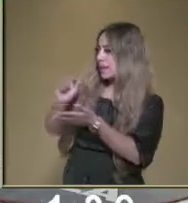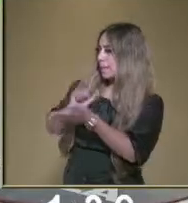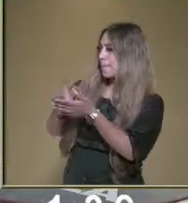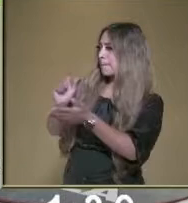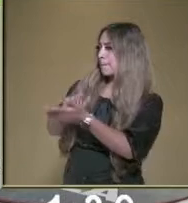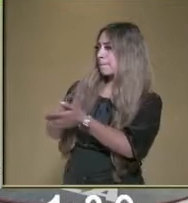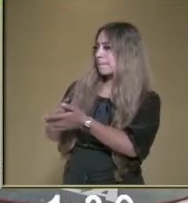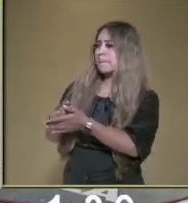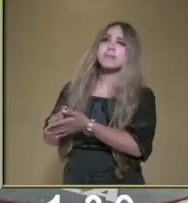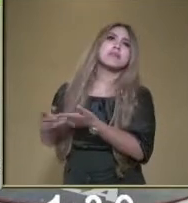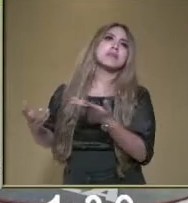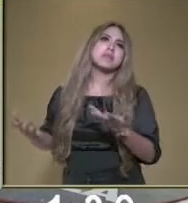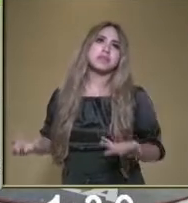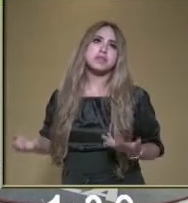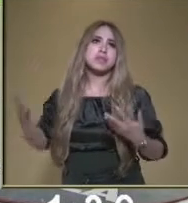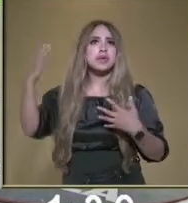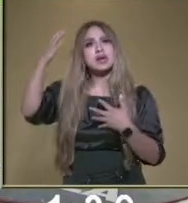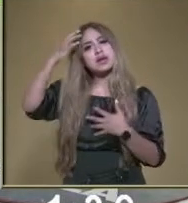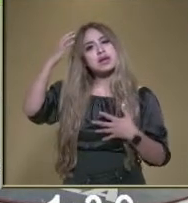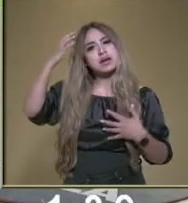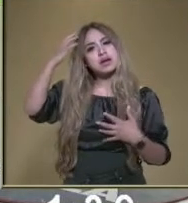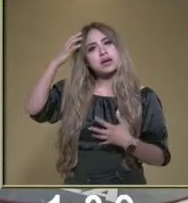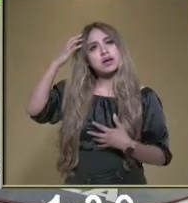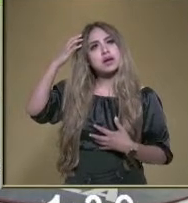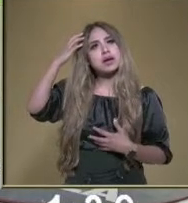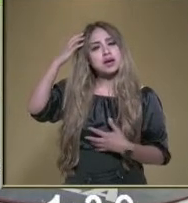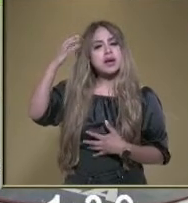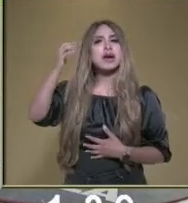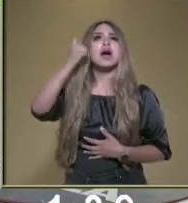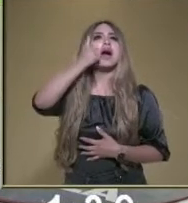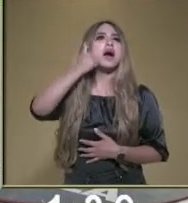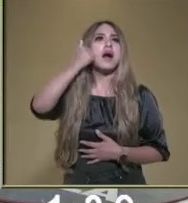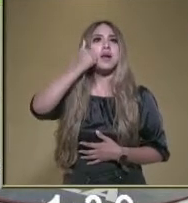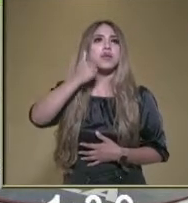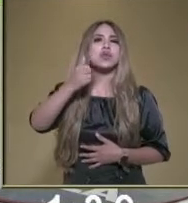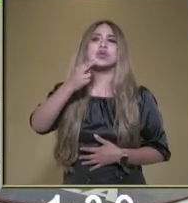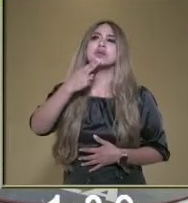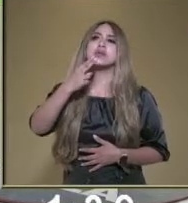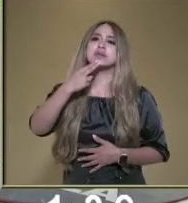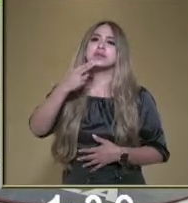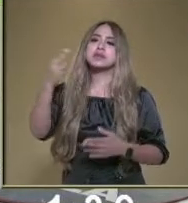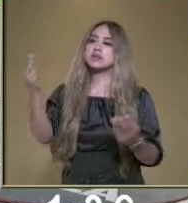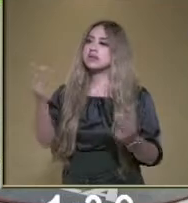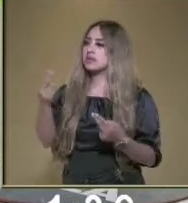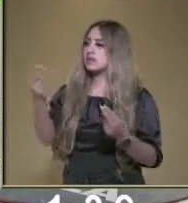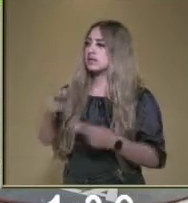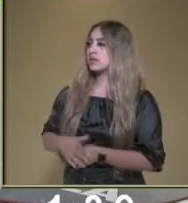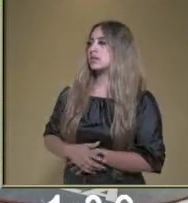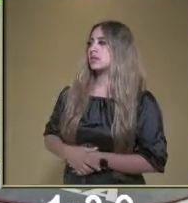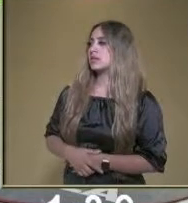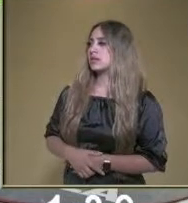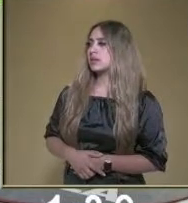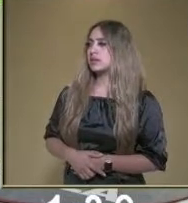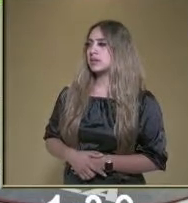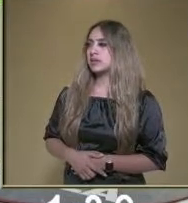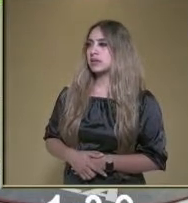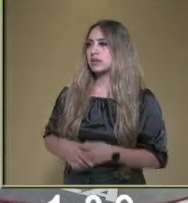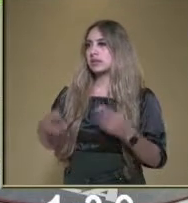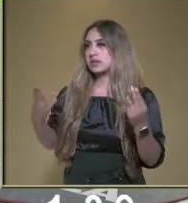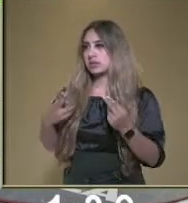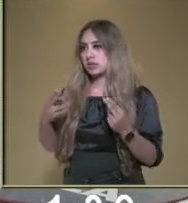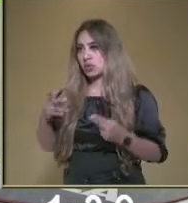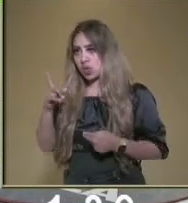y sobre todo utilizando el agua necesaria. Ok, ya te entendí. Tengo que bañarme con agua.